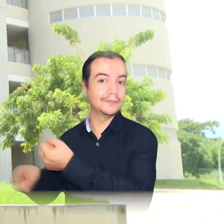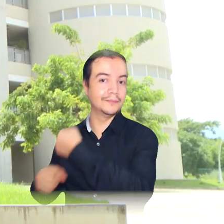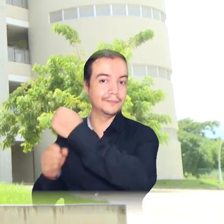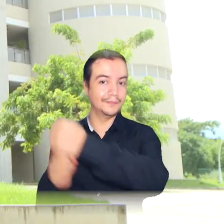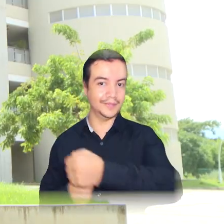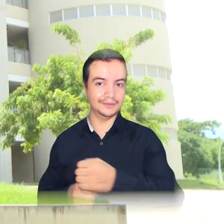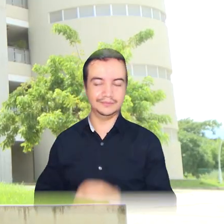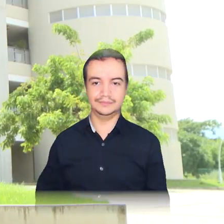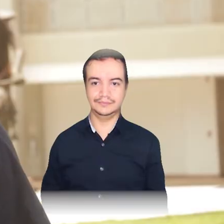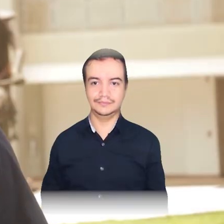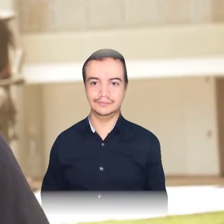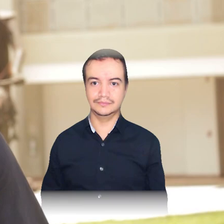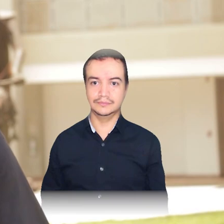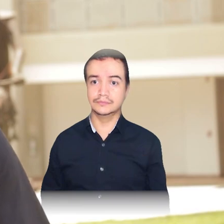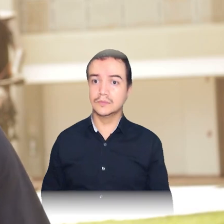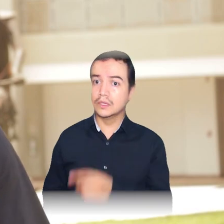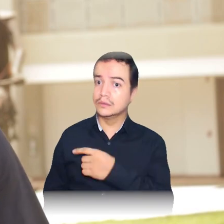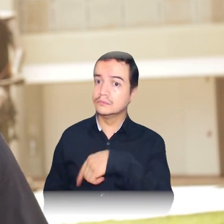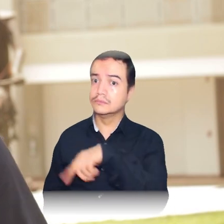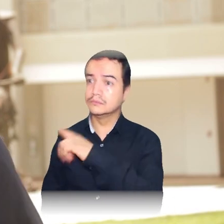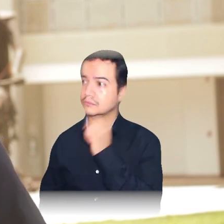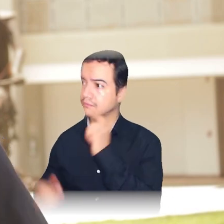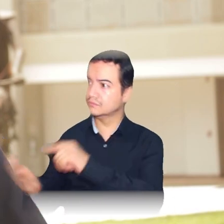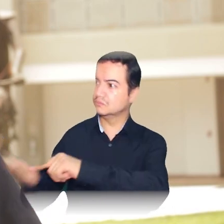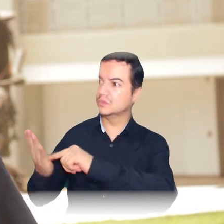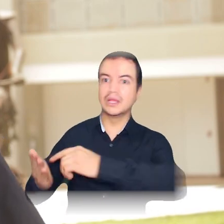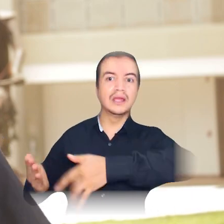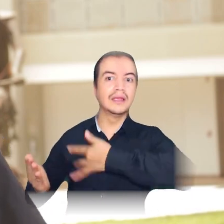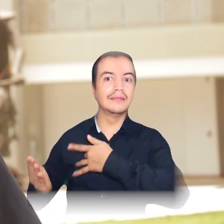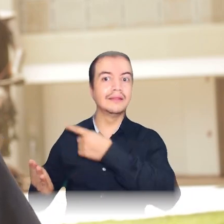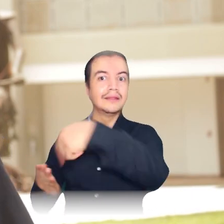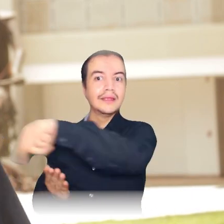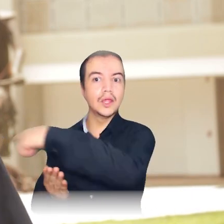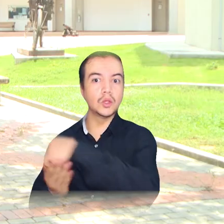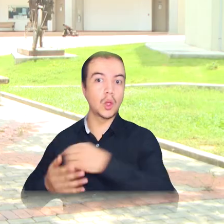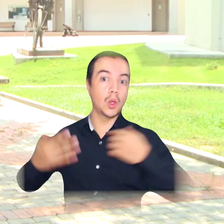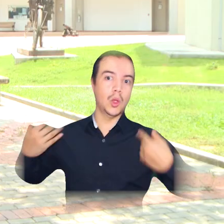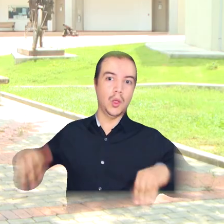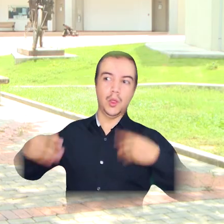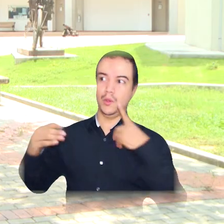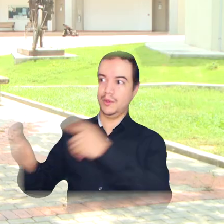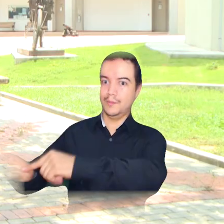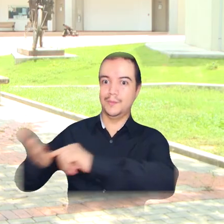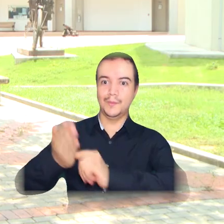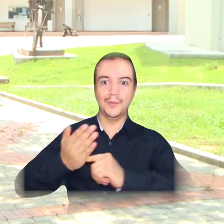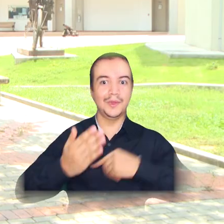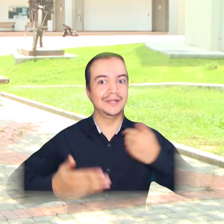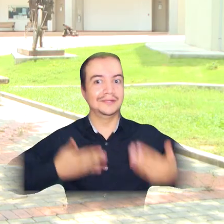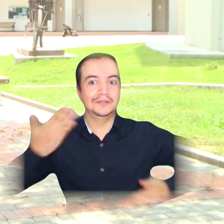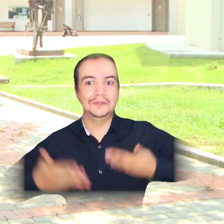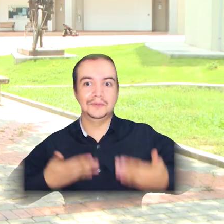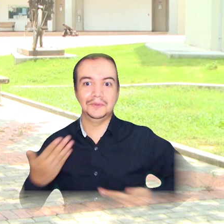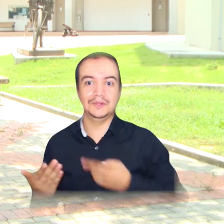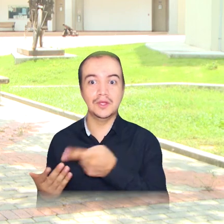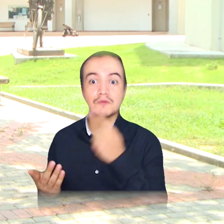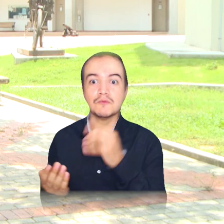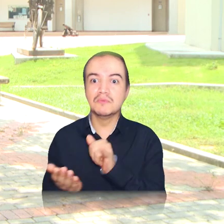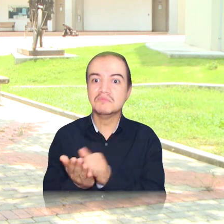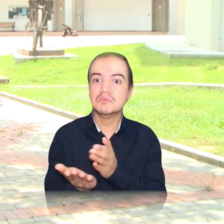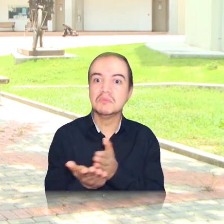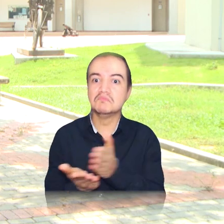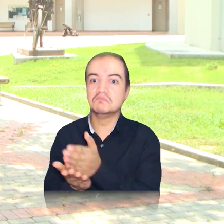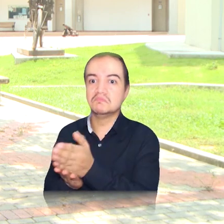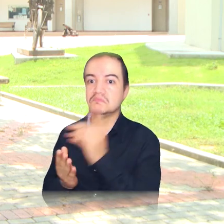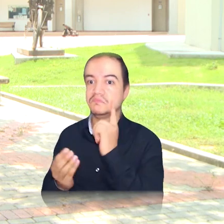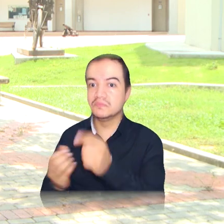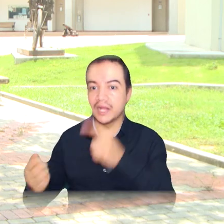municipio del banco. Se conocieron positivas y optimistas reacciones frente a este proceso encaminado al beneficio del territorio